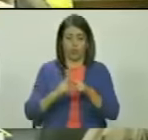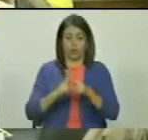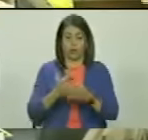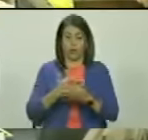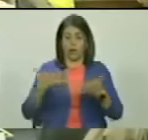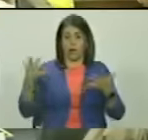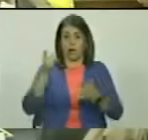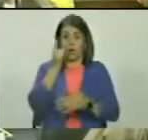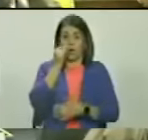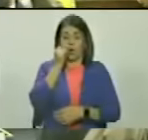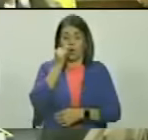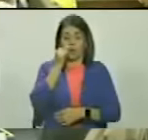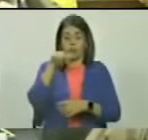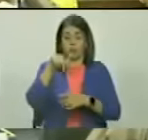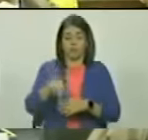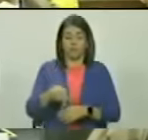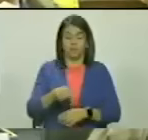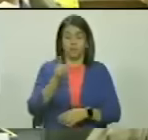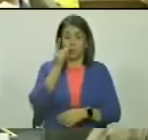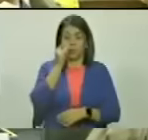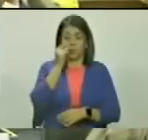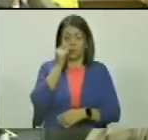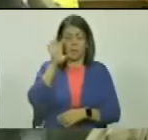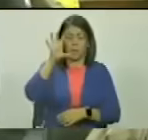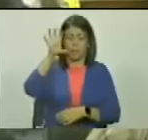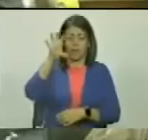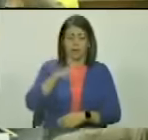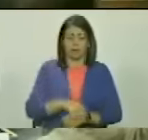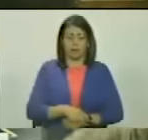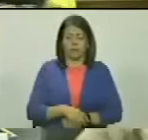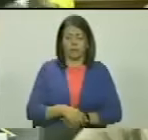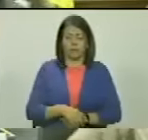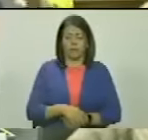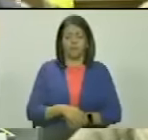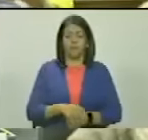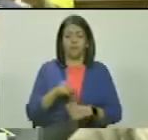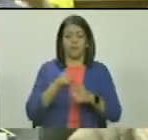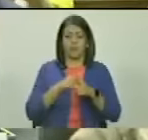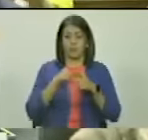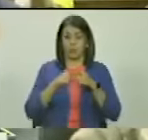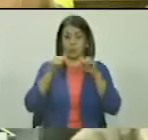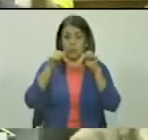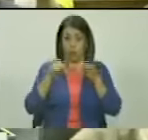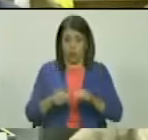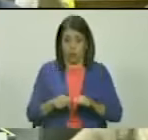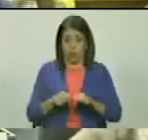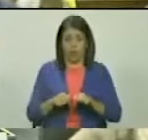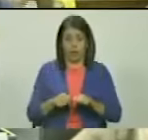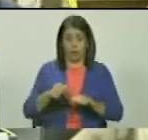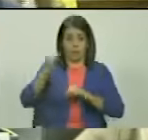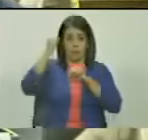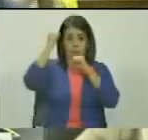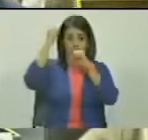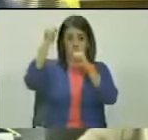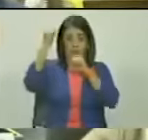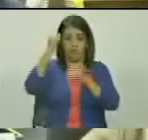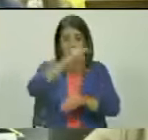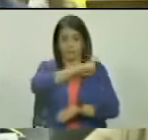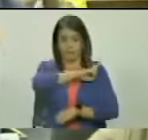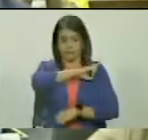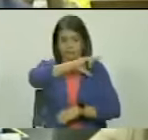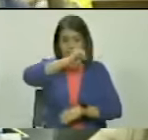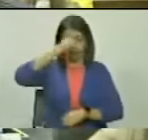este gran hombre de estado a este gran hombre de patria por eso que viva el general